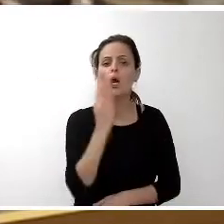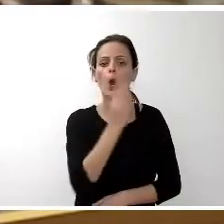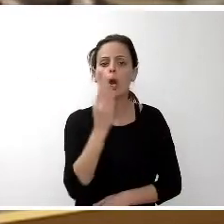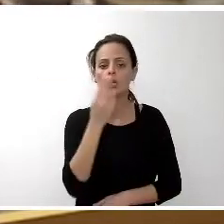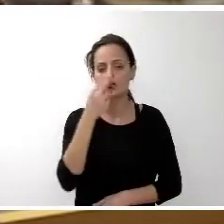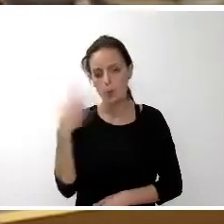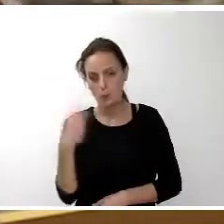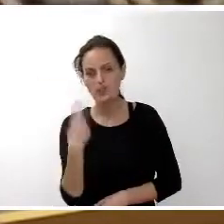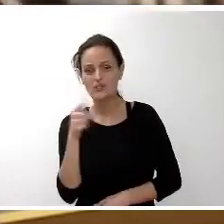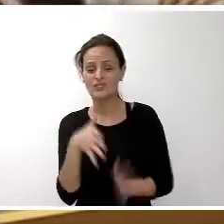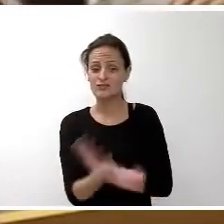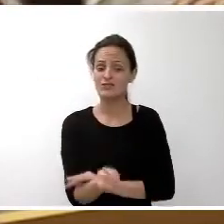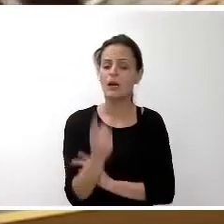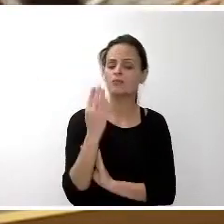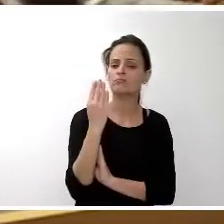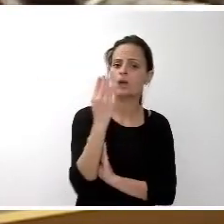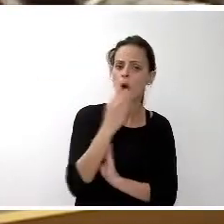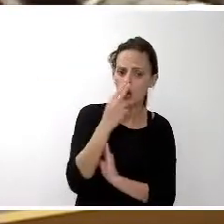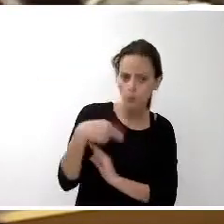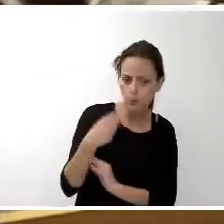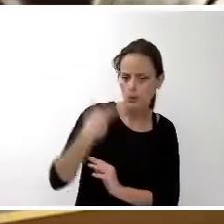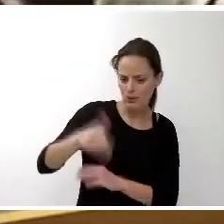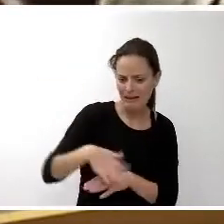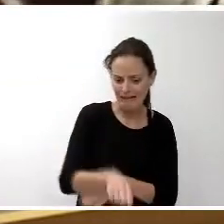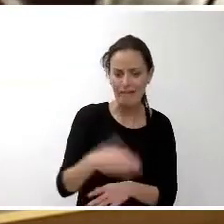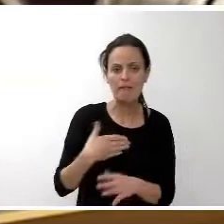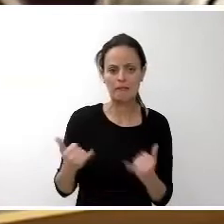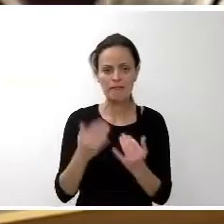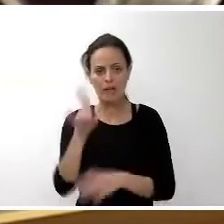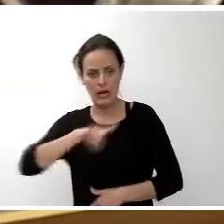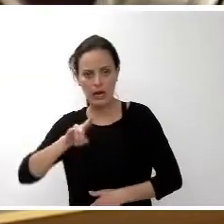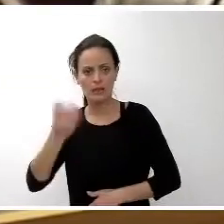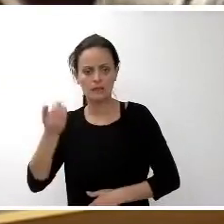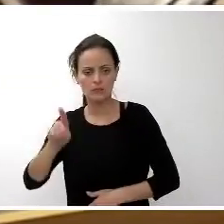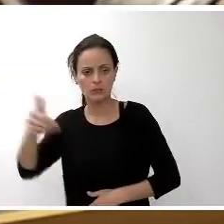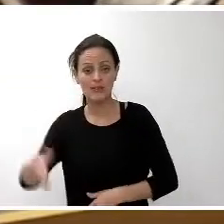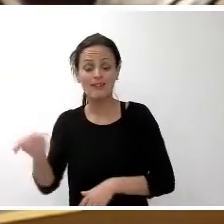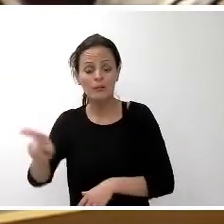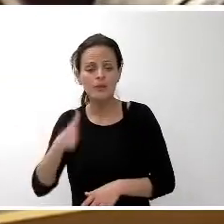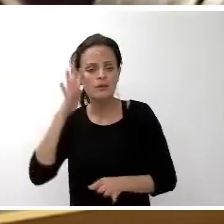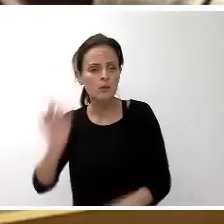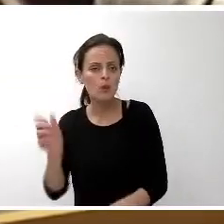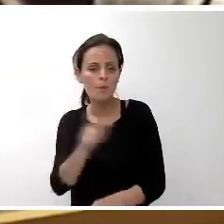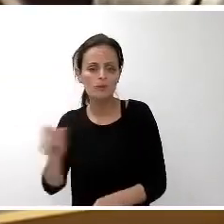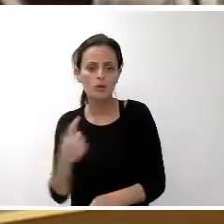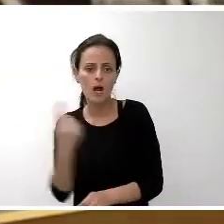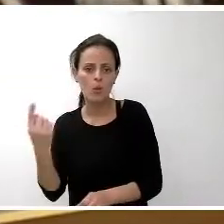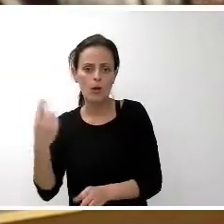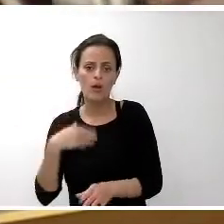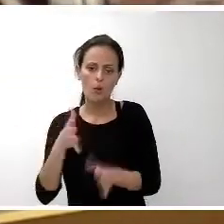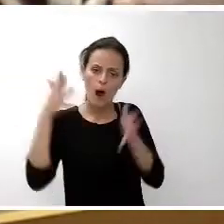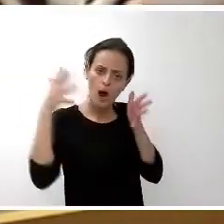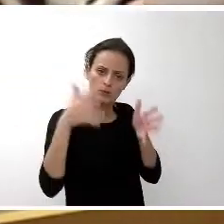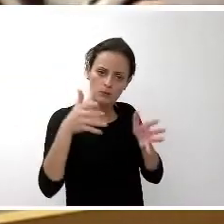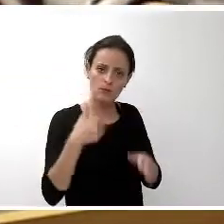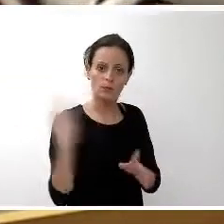educación pública es muy importante en Tenerife, en Canarias. Seguro que has contado también con el asesoramiento de personas que lo que buscan es el bien de